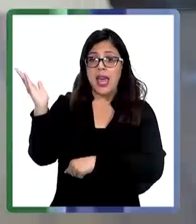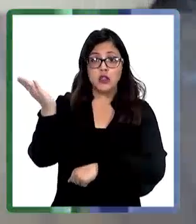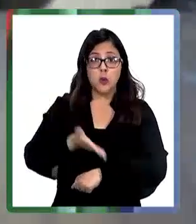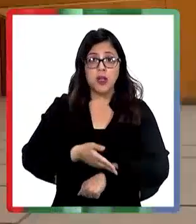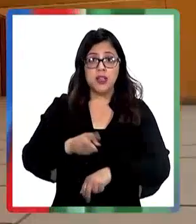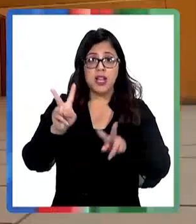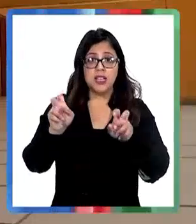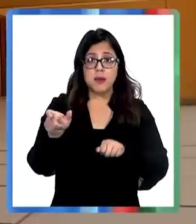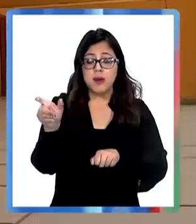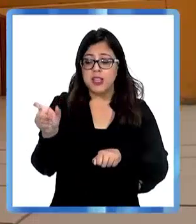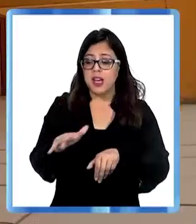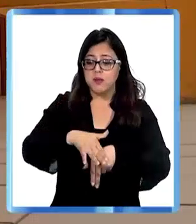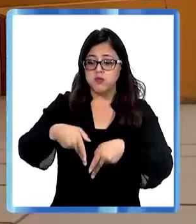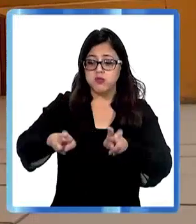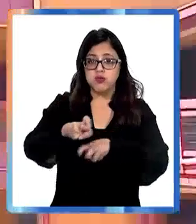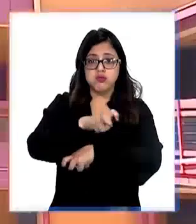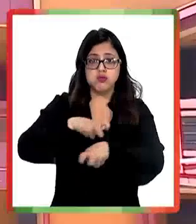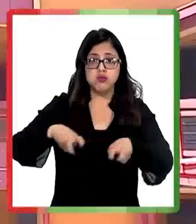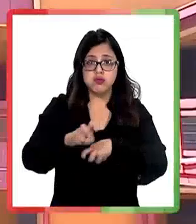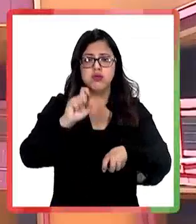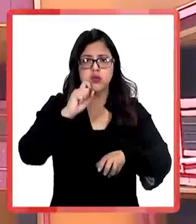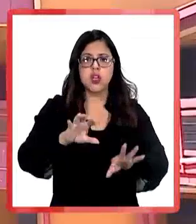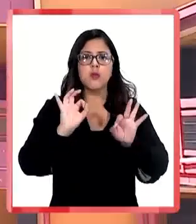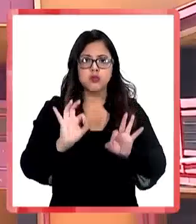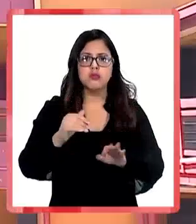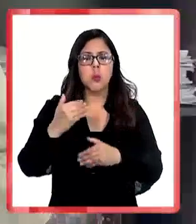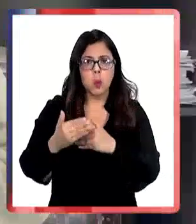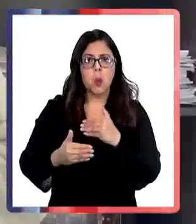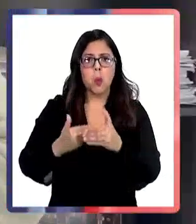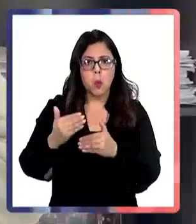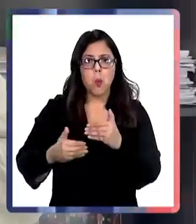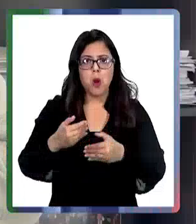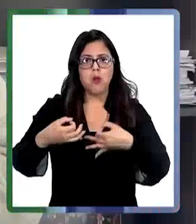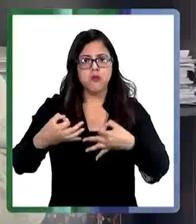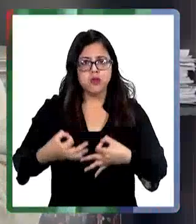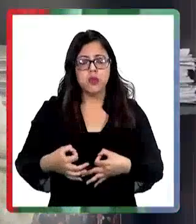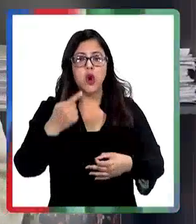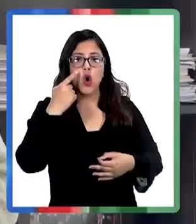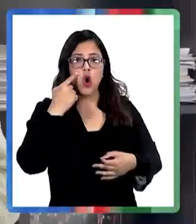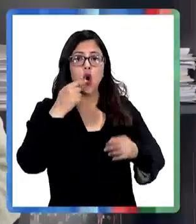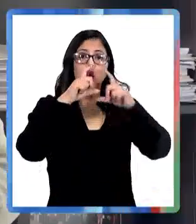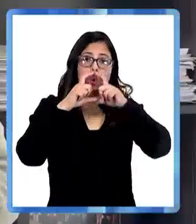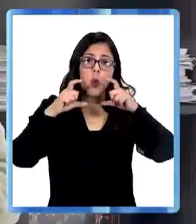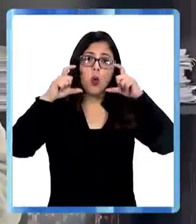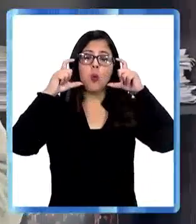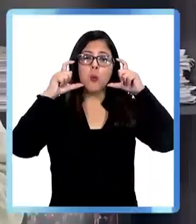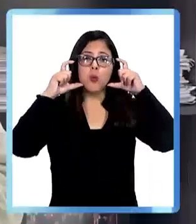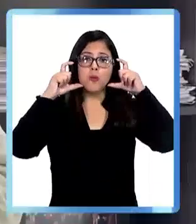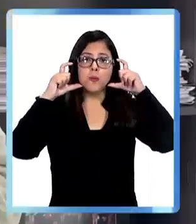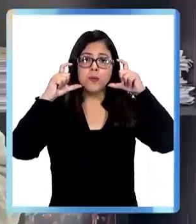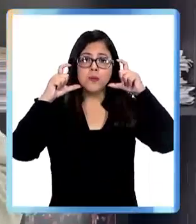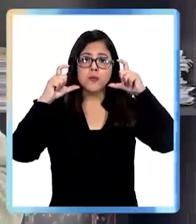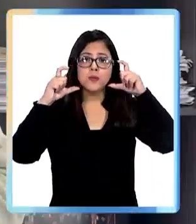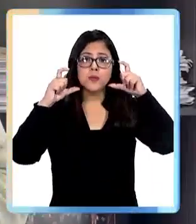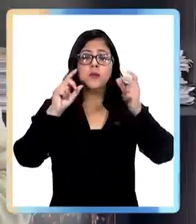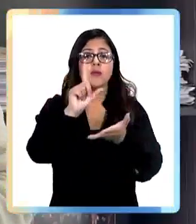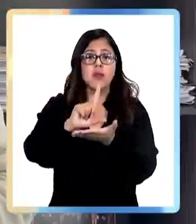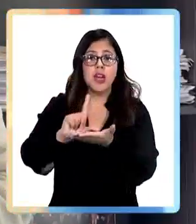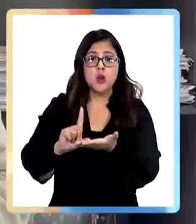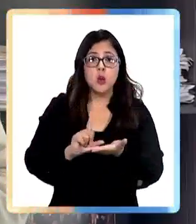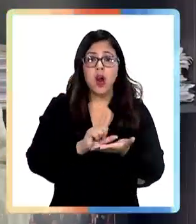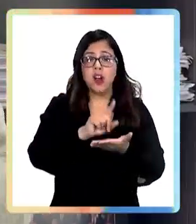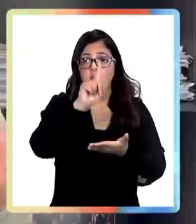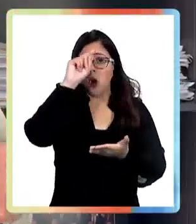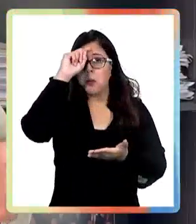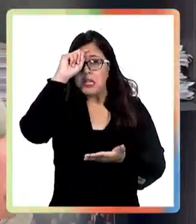va en el sentido correcto de una medida que ha funcionado. La utilización de la mascarilla en recintos de